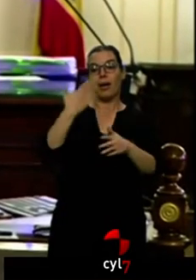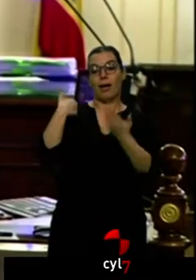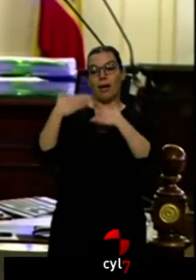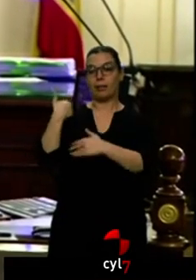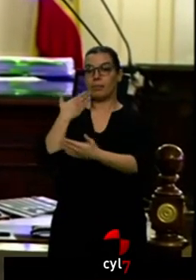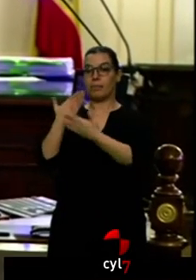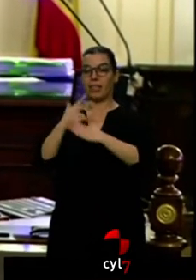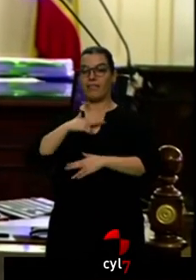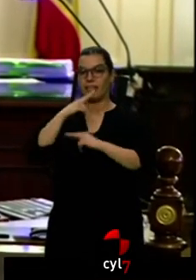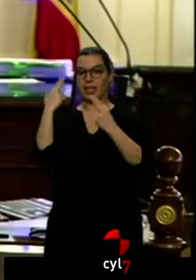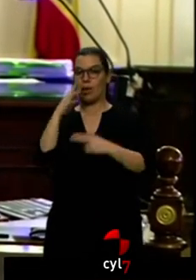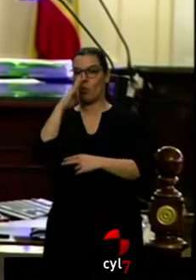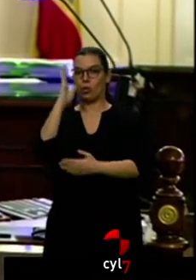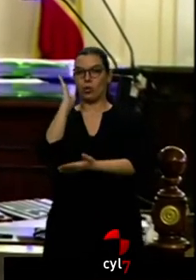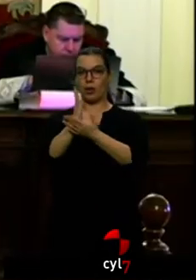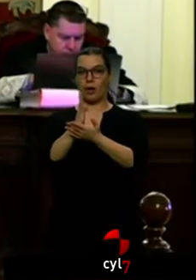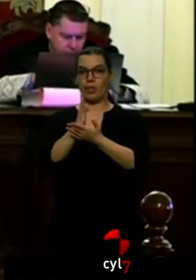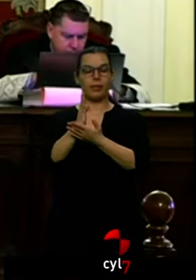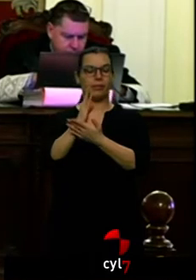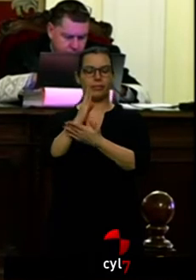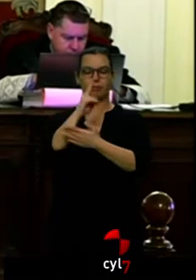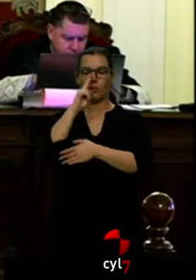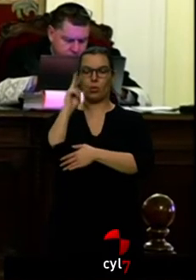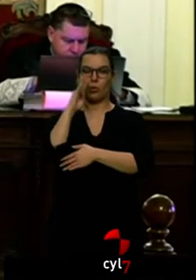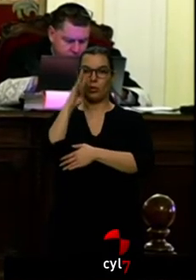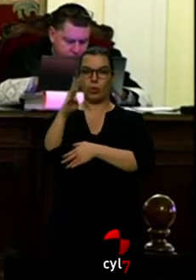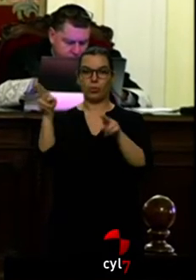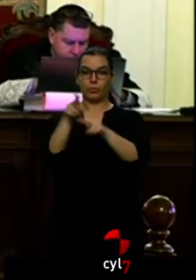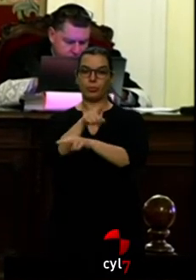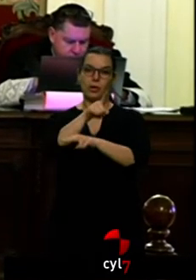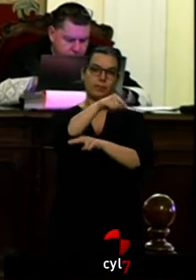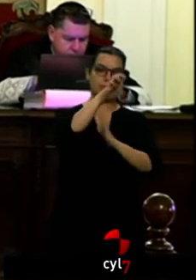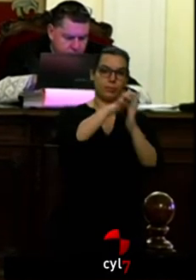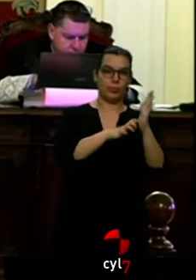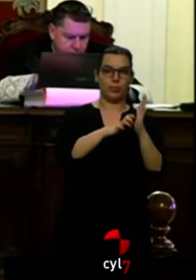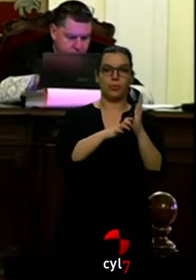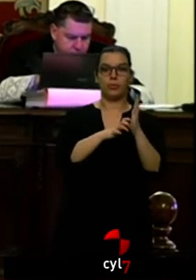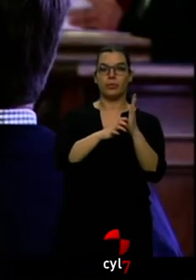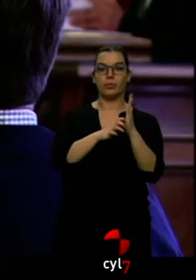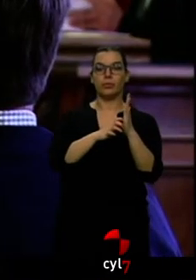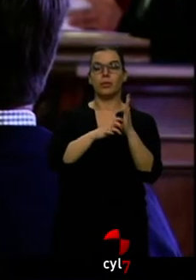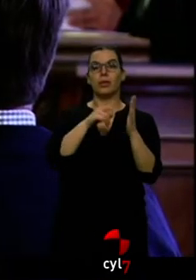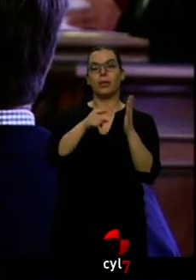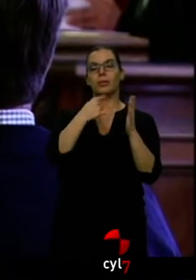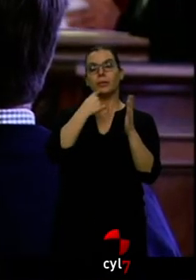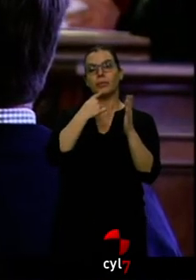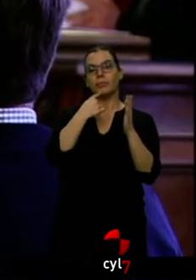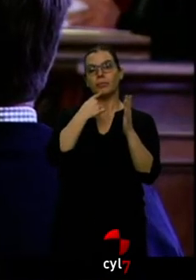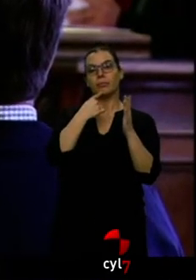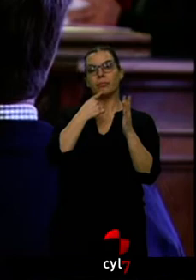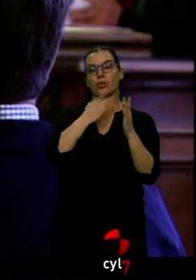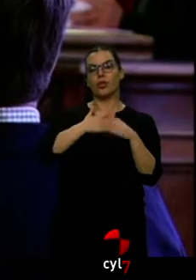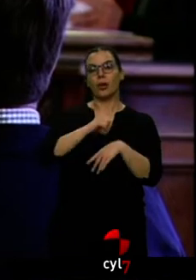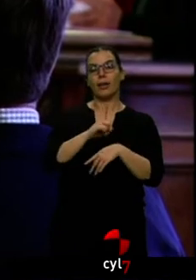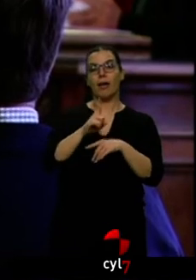petición de la Fiscalía. Al regidor se le condena por negarse a permitir que el interventor se incorporara en enero de 2016, una